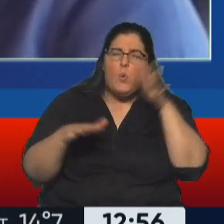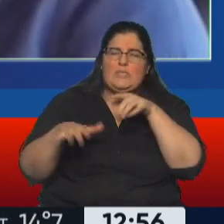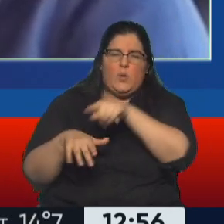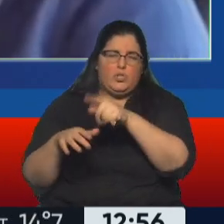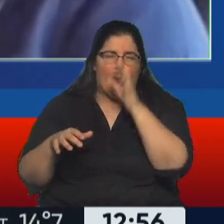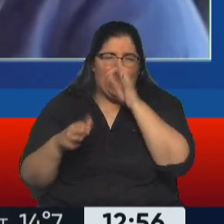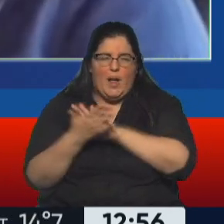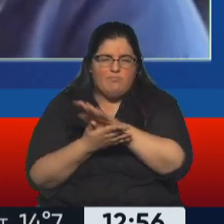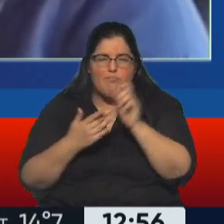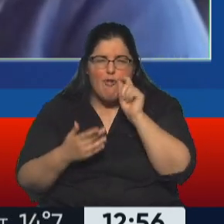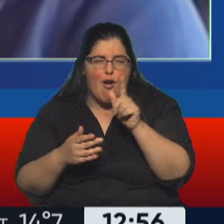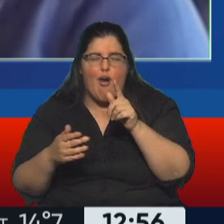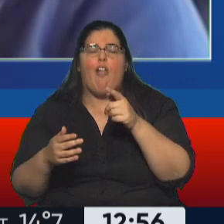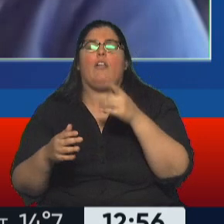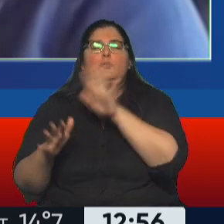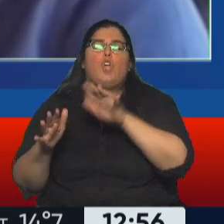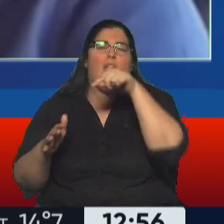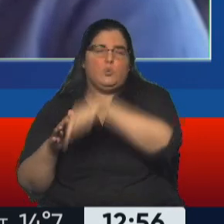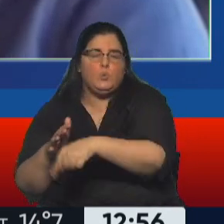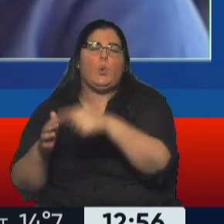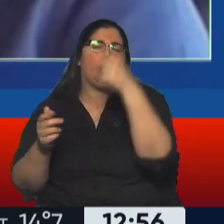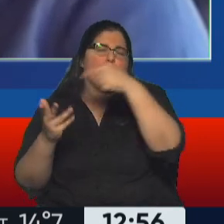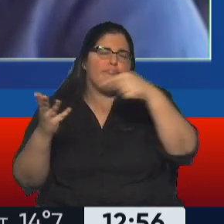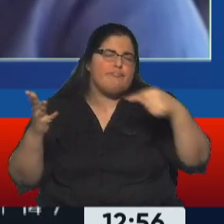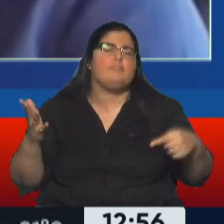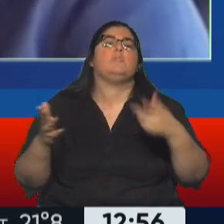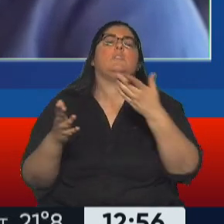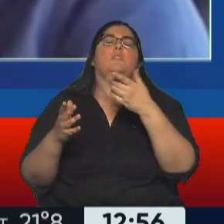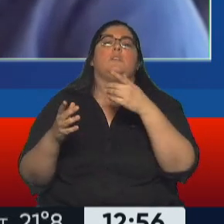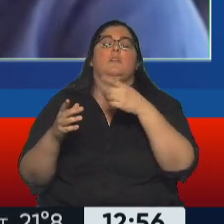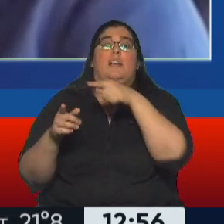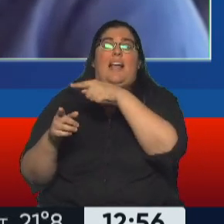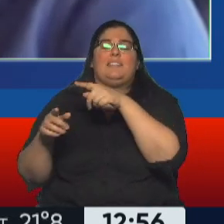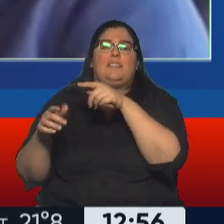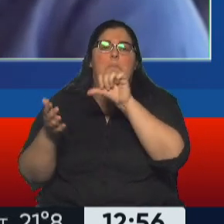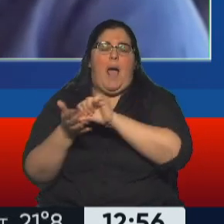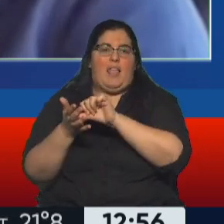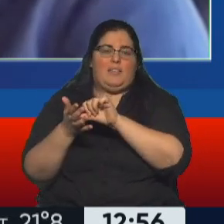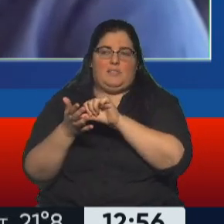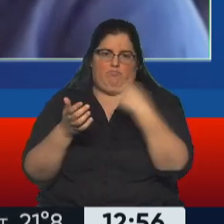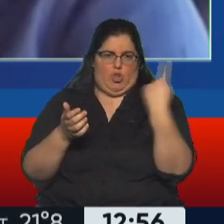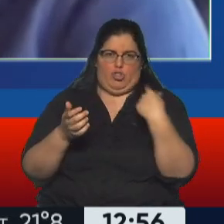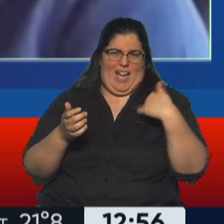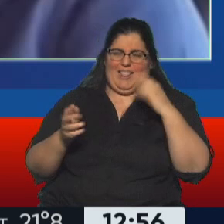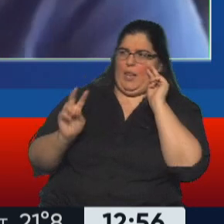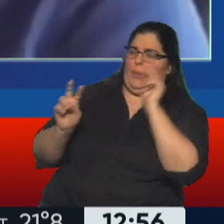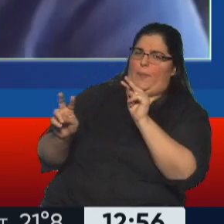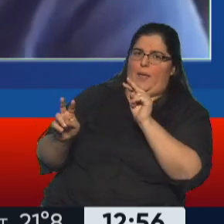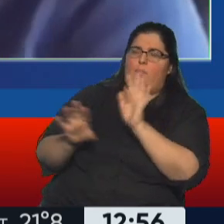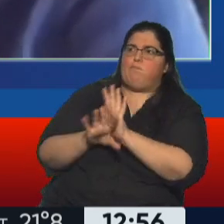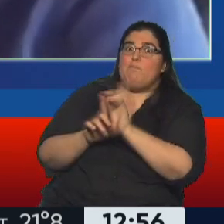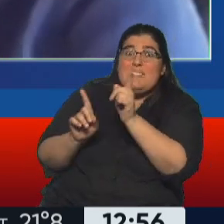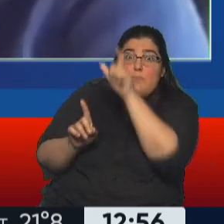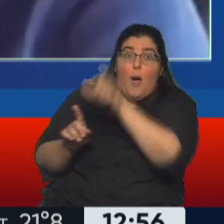del todo en el sur. O sea, ¿qué está pasando más en general, más estructuralmente en este país que uno lo veía desde Argentina y parecía, como para usar la expresión de la misma